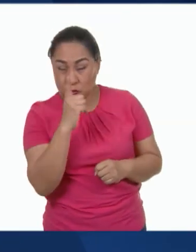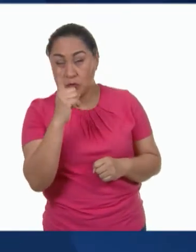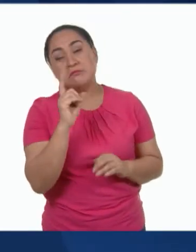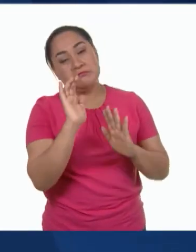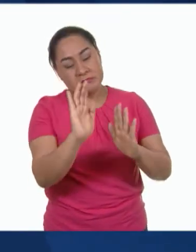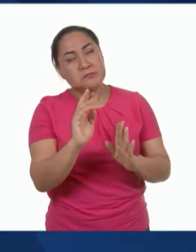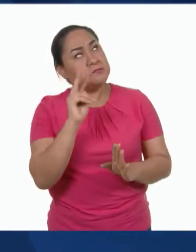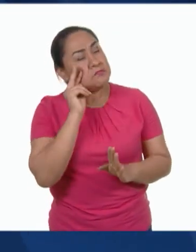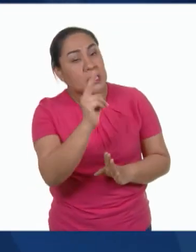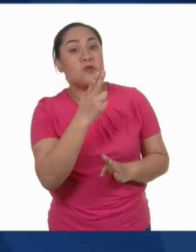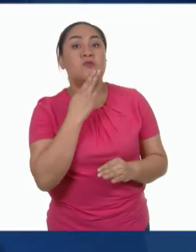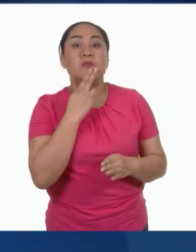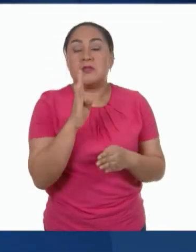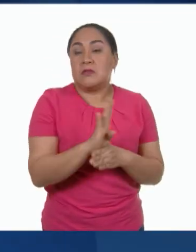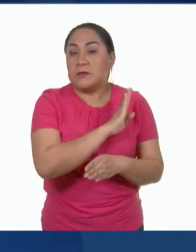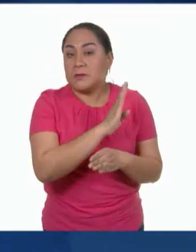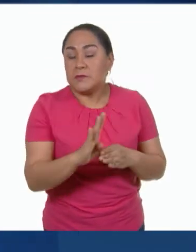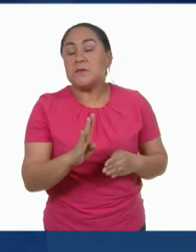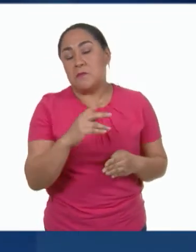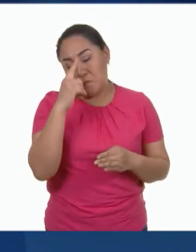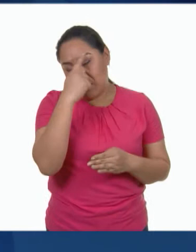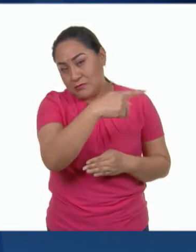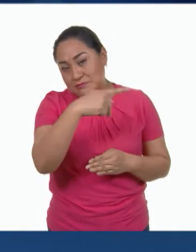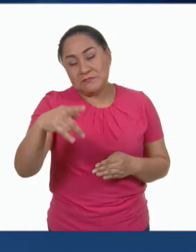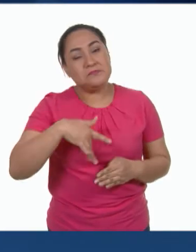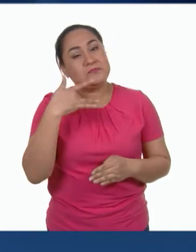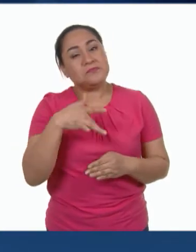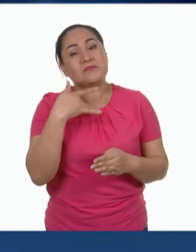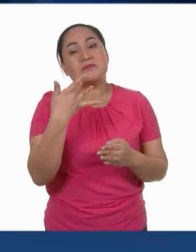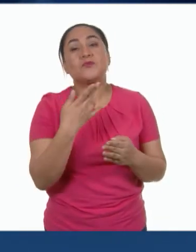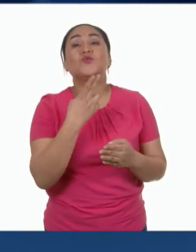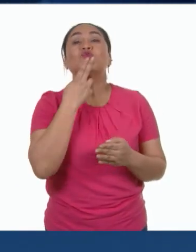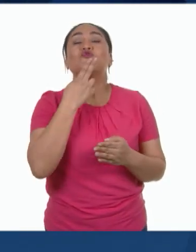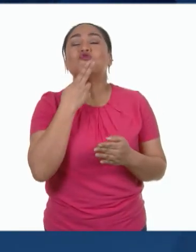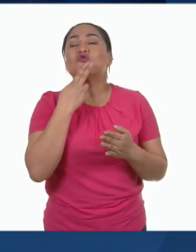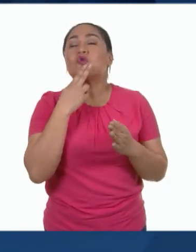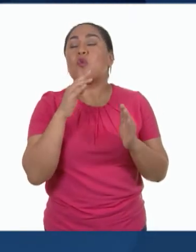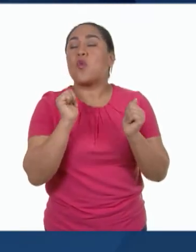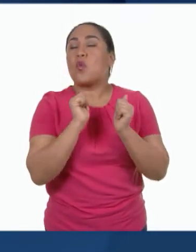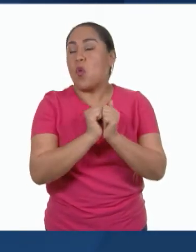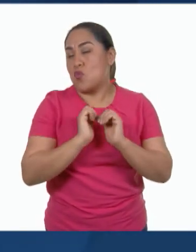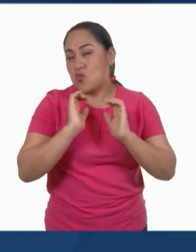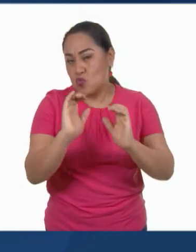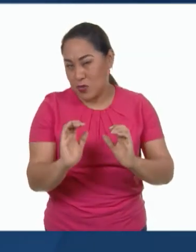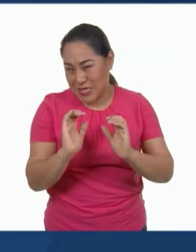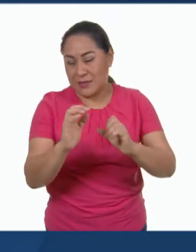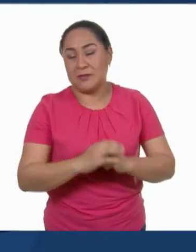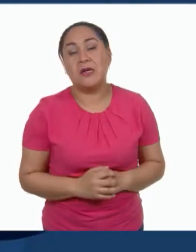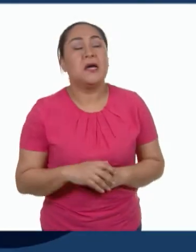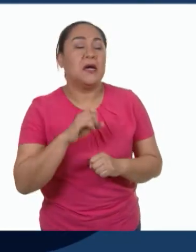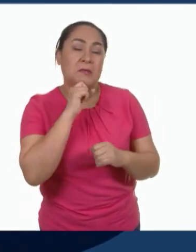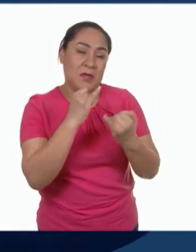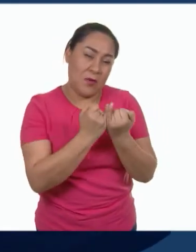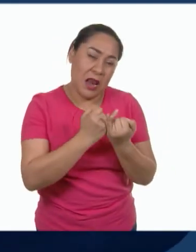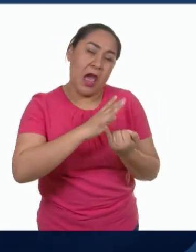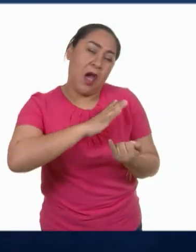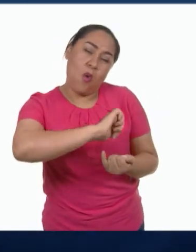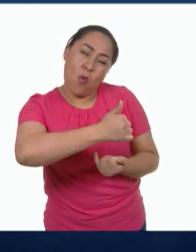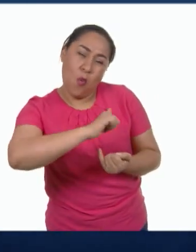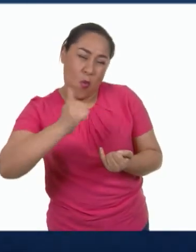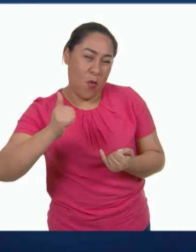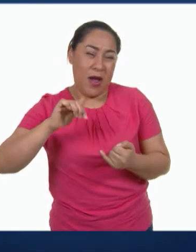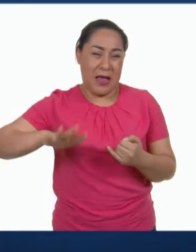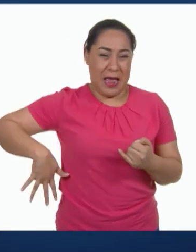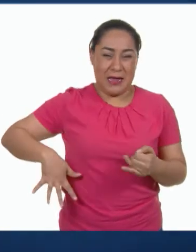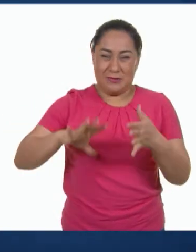ver muchos beneficios al llevar prácticas de consumo sustentable de este recurso natural. Al igual que en las otras acciones que hemos